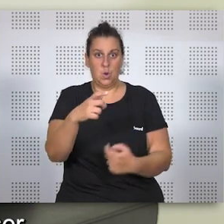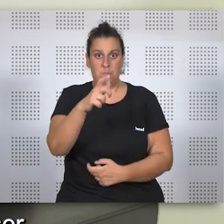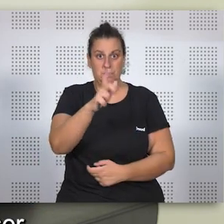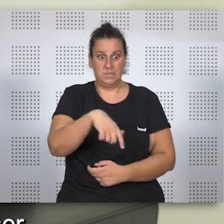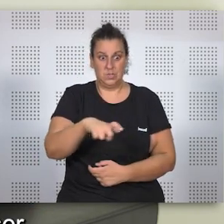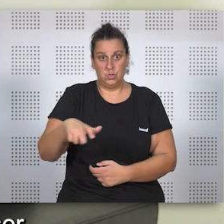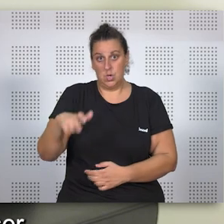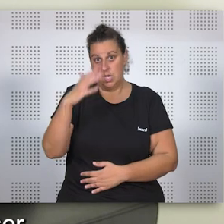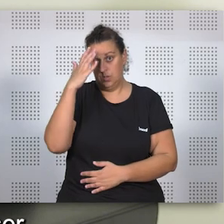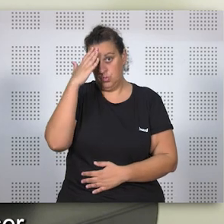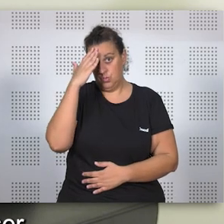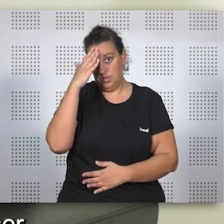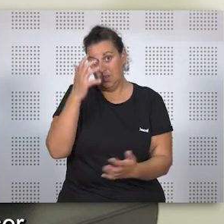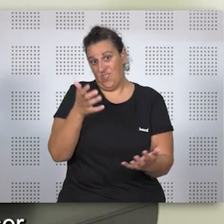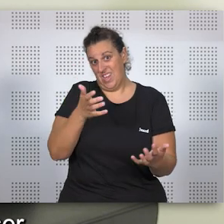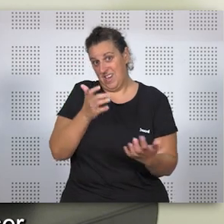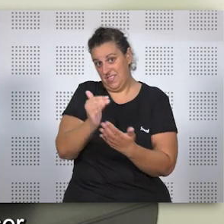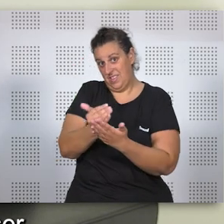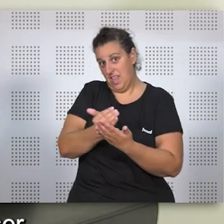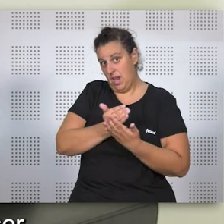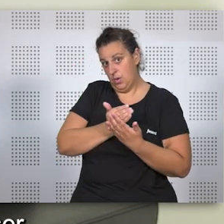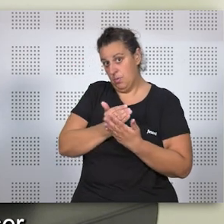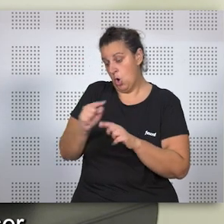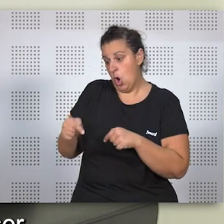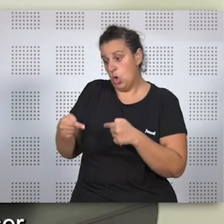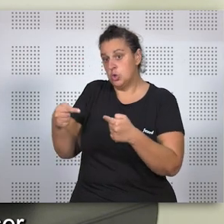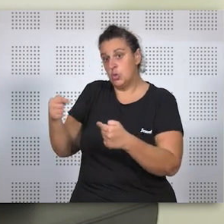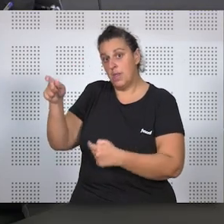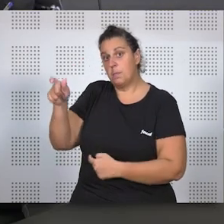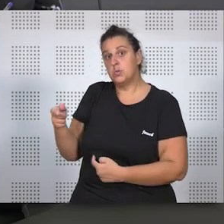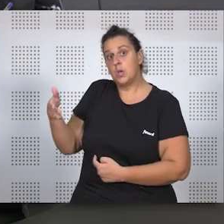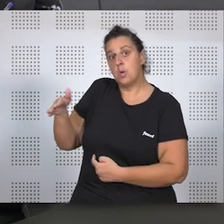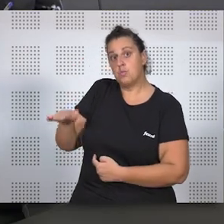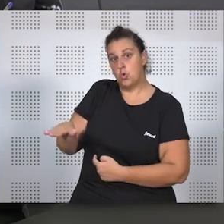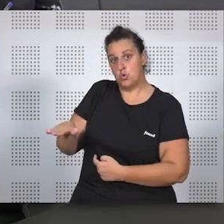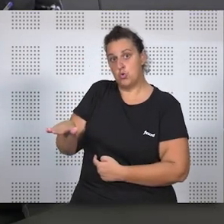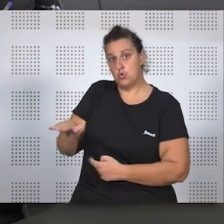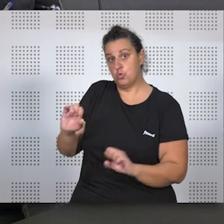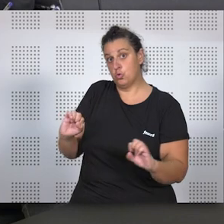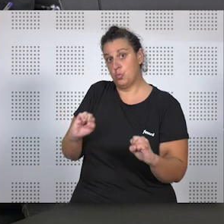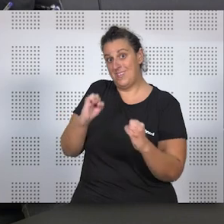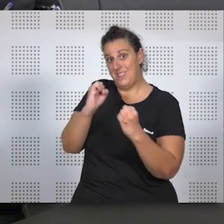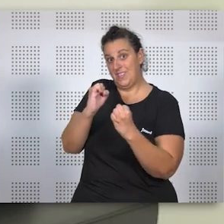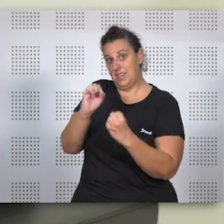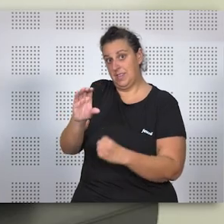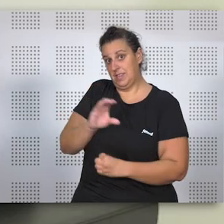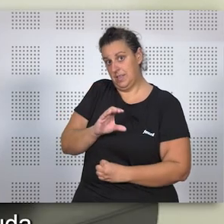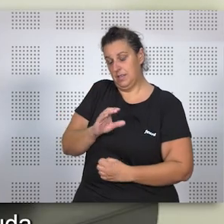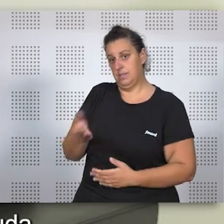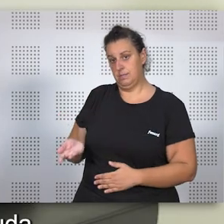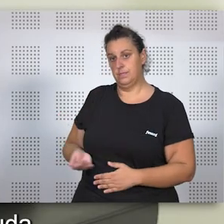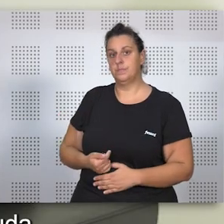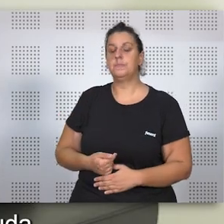de sujetos, que van a ser los beneficiarios, como consecuencia de la muerte de una persona, ¿no? Hablaremos por eso de un sujeto causante.